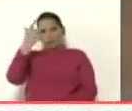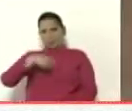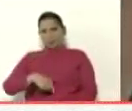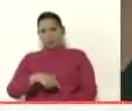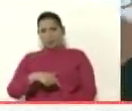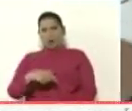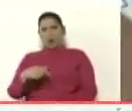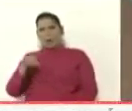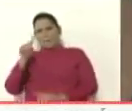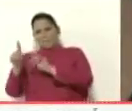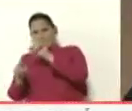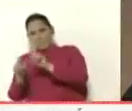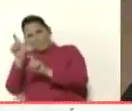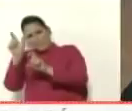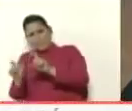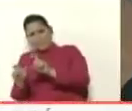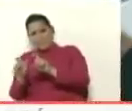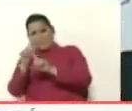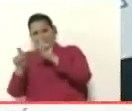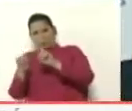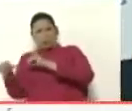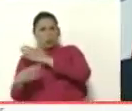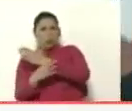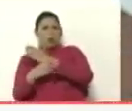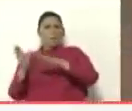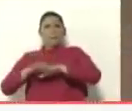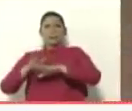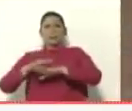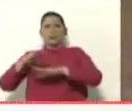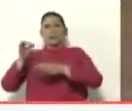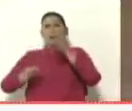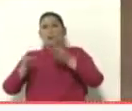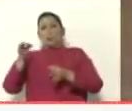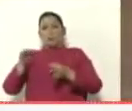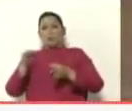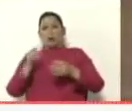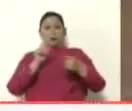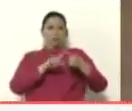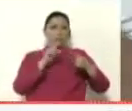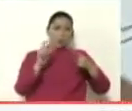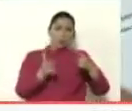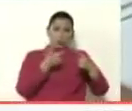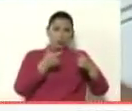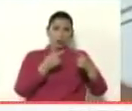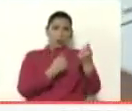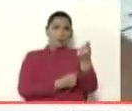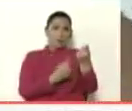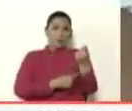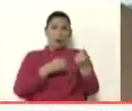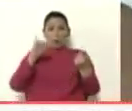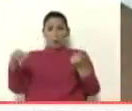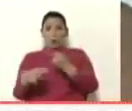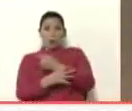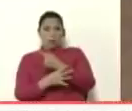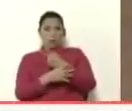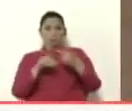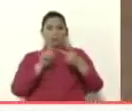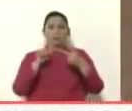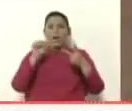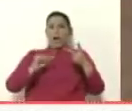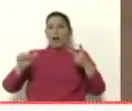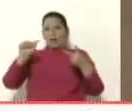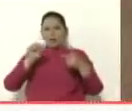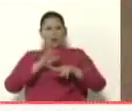le pregunta a Guaidó qué pasa con las juntas entre Gustavo Guaidó hermano de Juan Guaidó y Alejandro